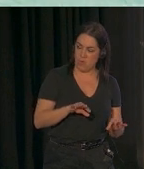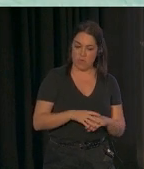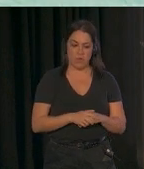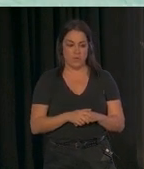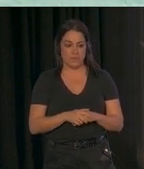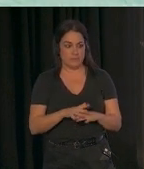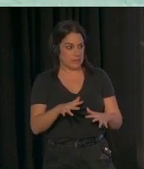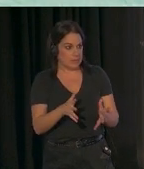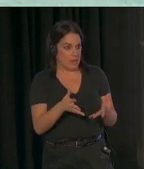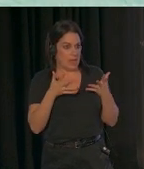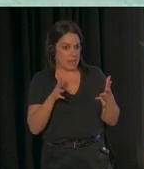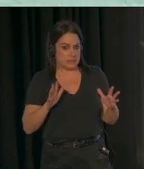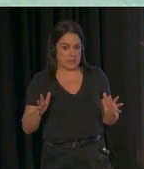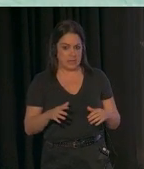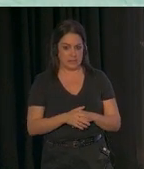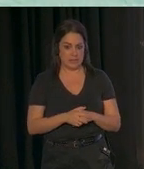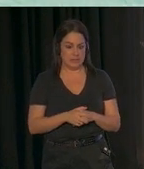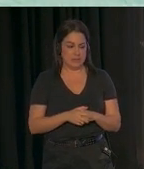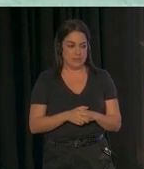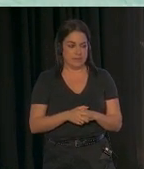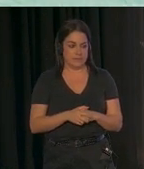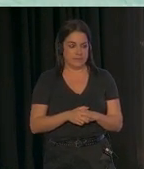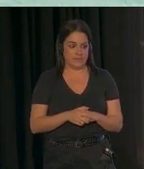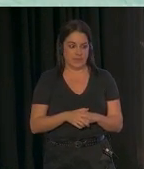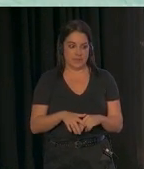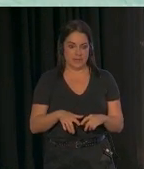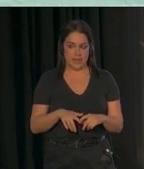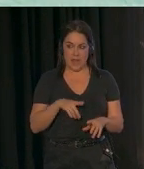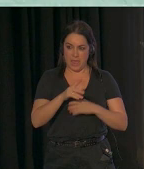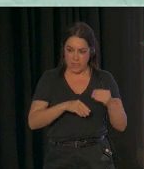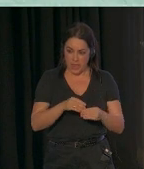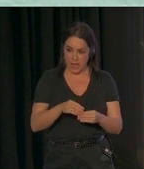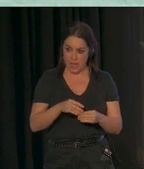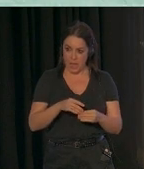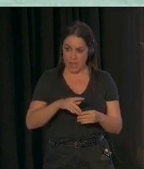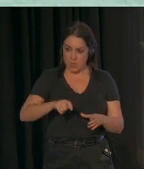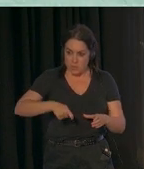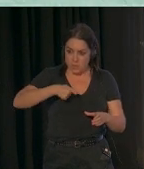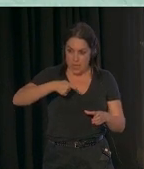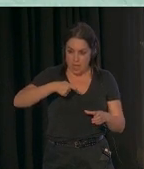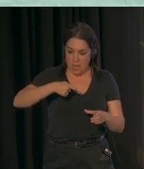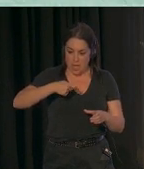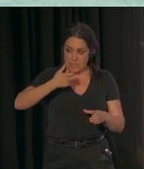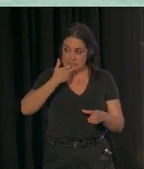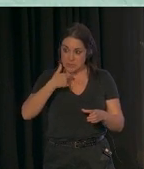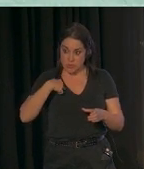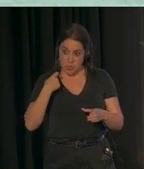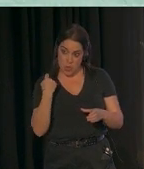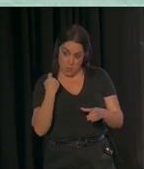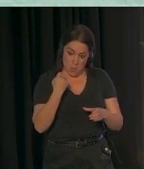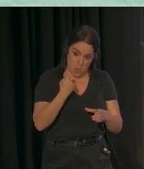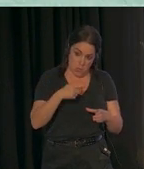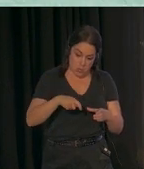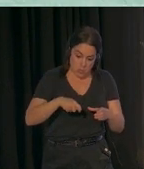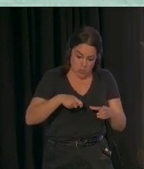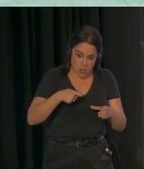Le encanta el alcance. Él coge la cuchara y si le agarro la mano, nunca